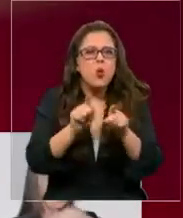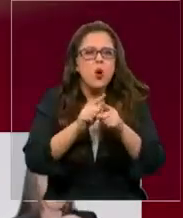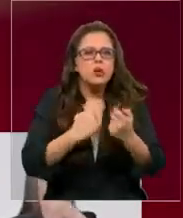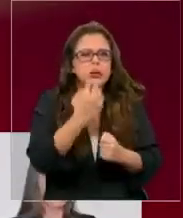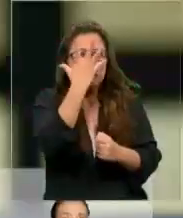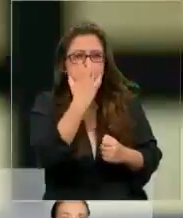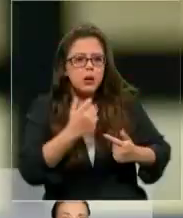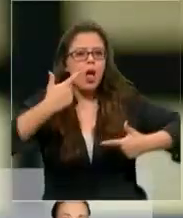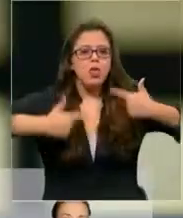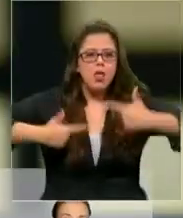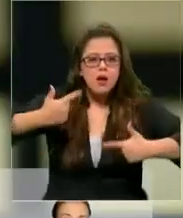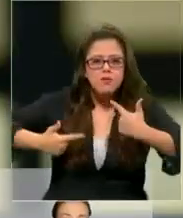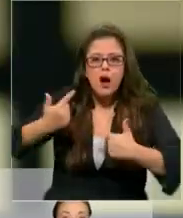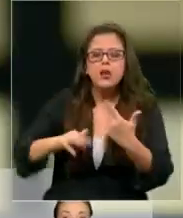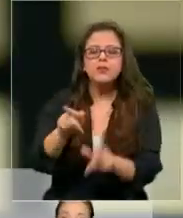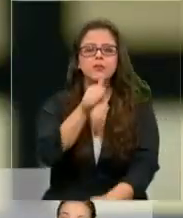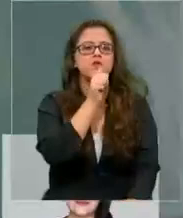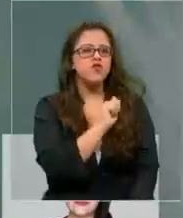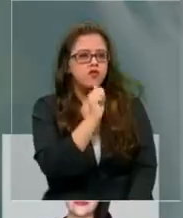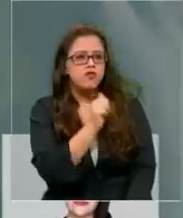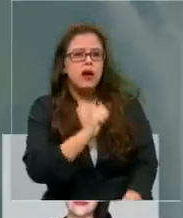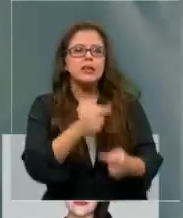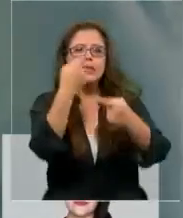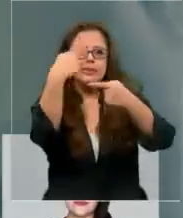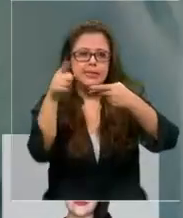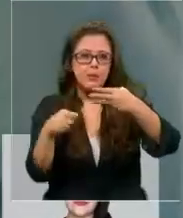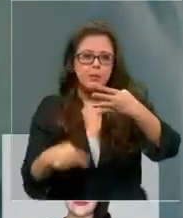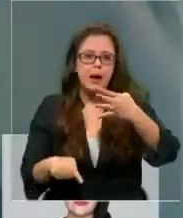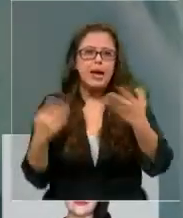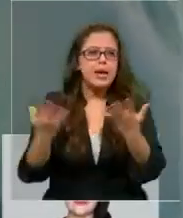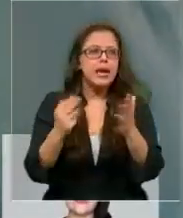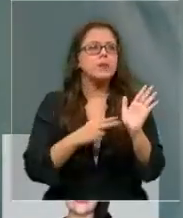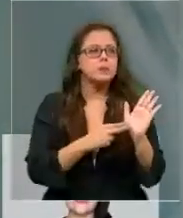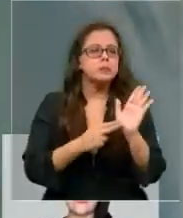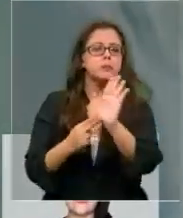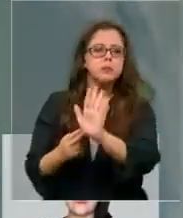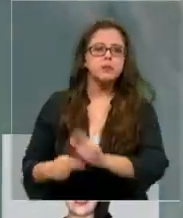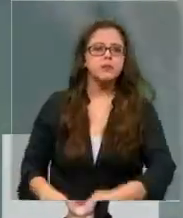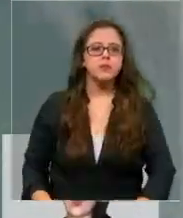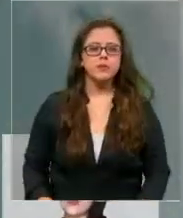abierto debates y a la que aún le quedan varias semanas de emisión.